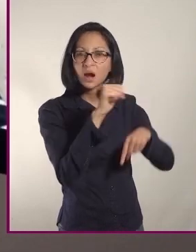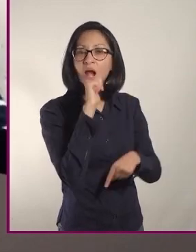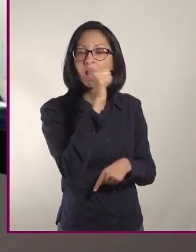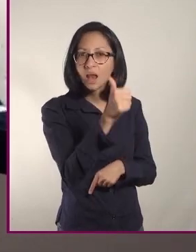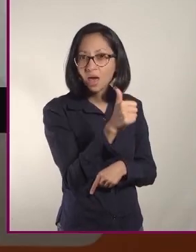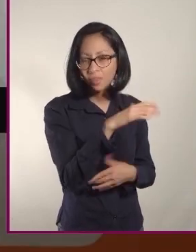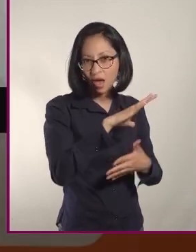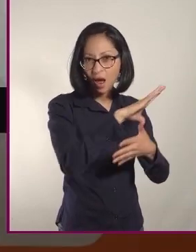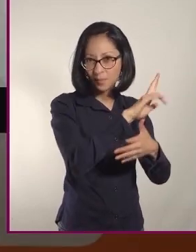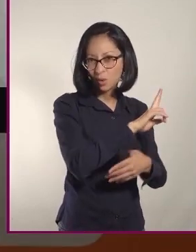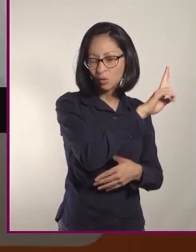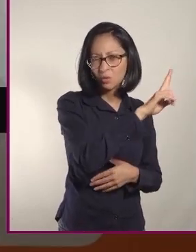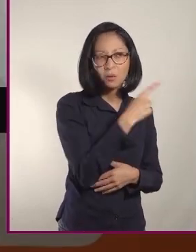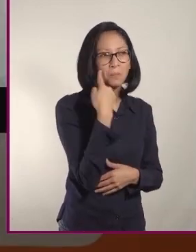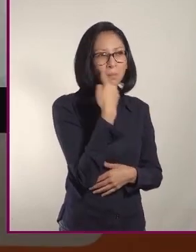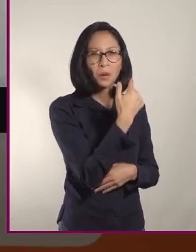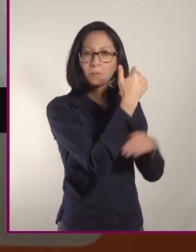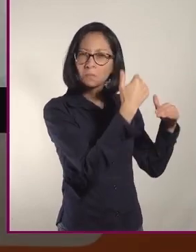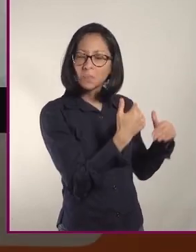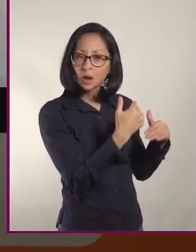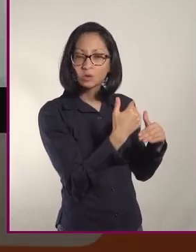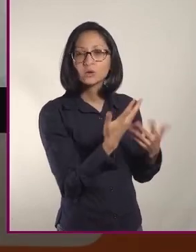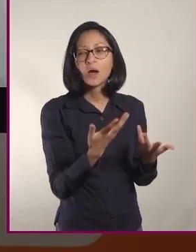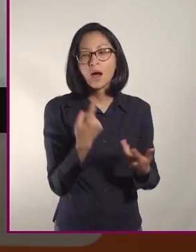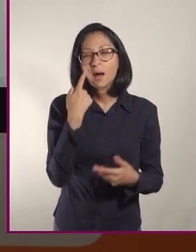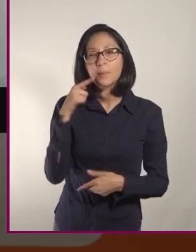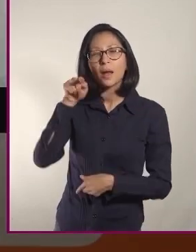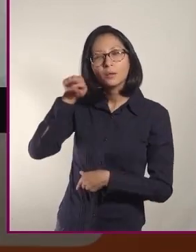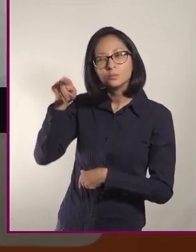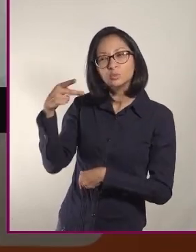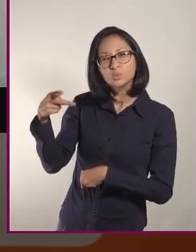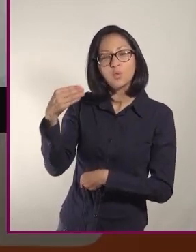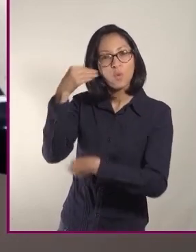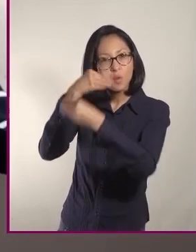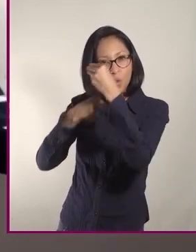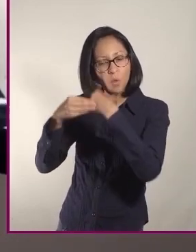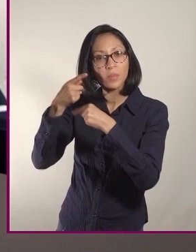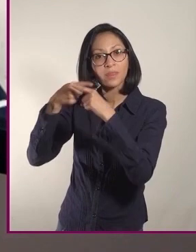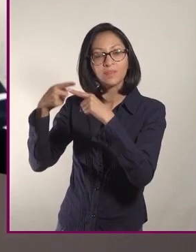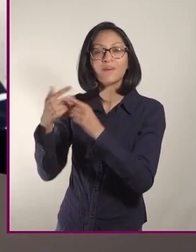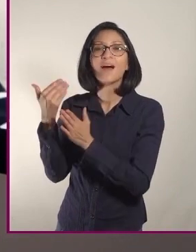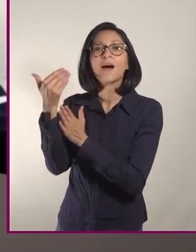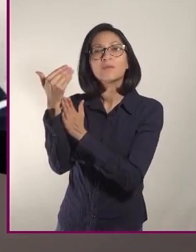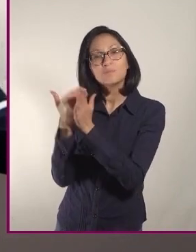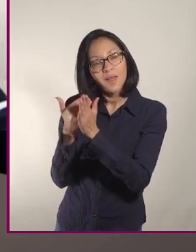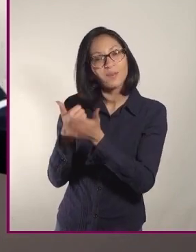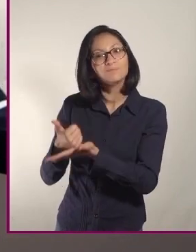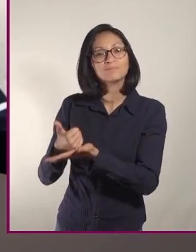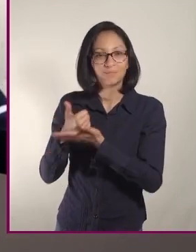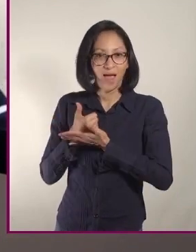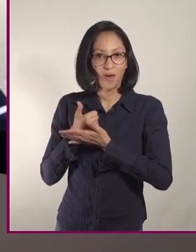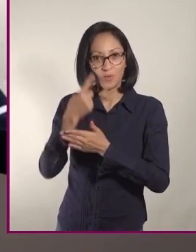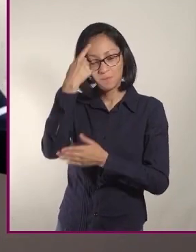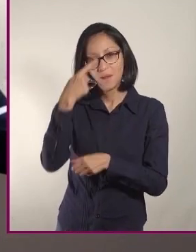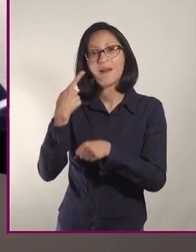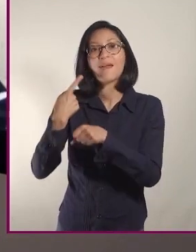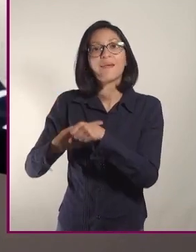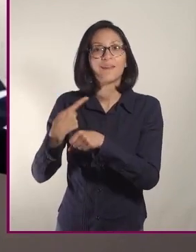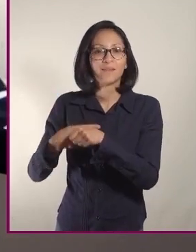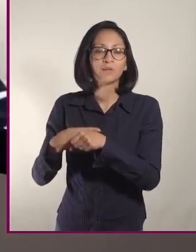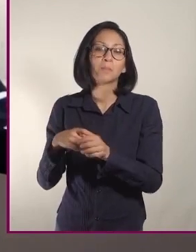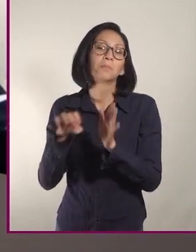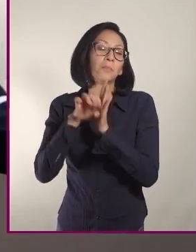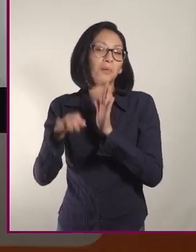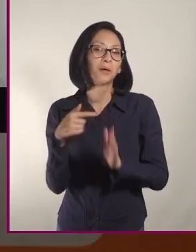América del Norte. Y se vio que justamente la dieta mediterránea y sus alimentos ayudan a disminuir el riesgo, por ejemplo, de padecer